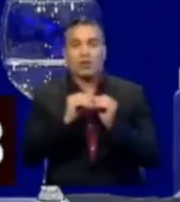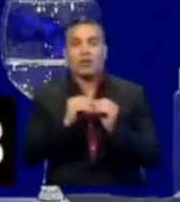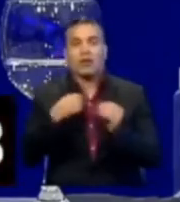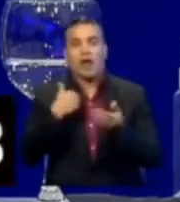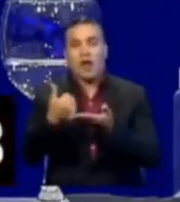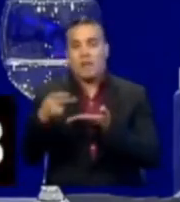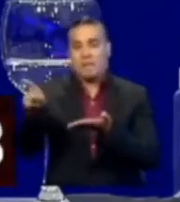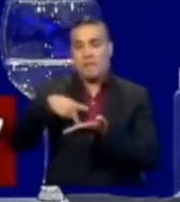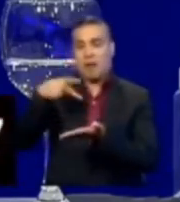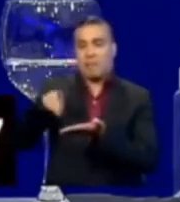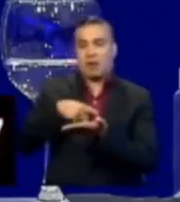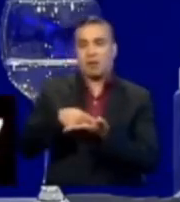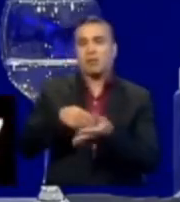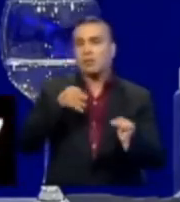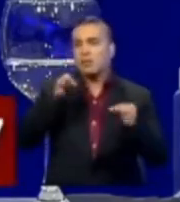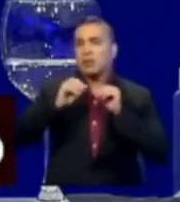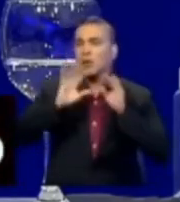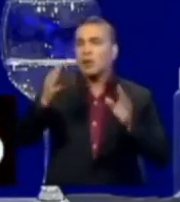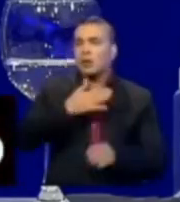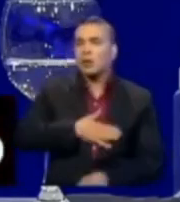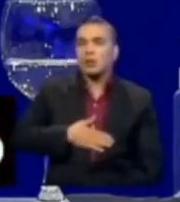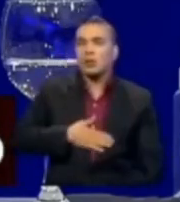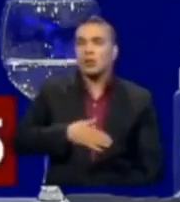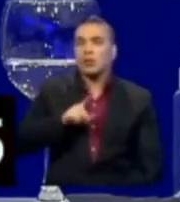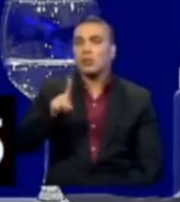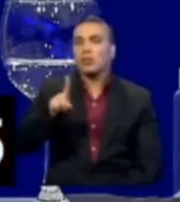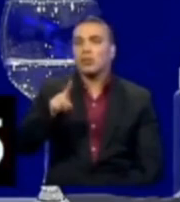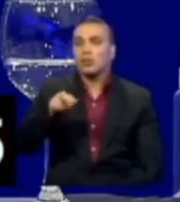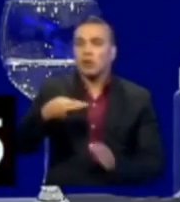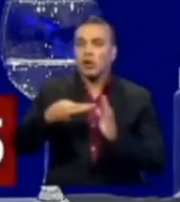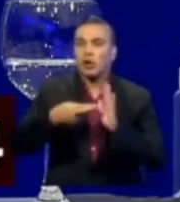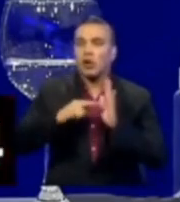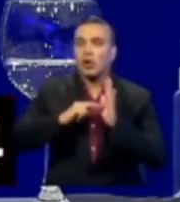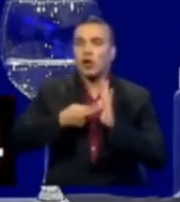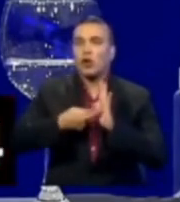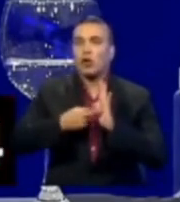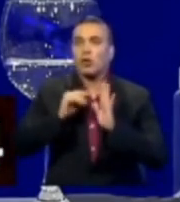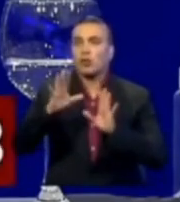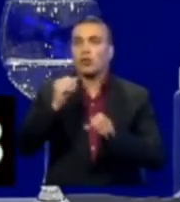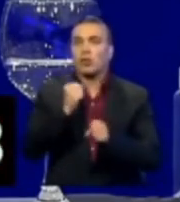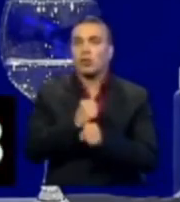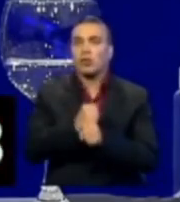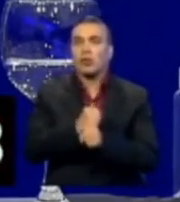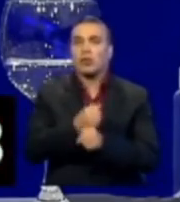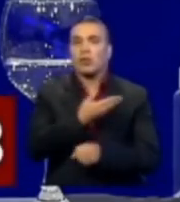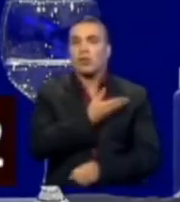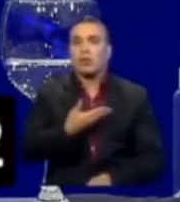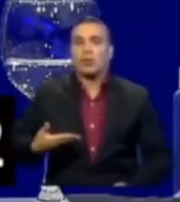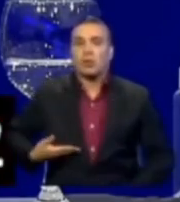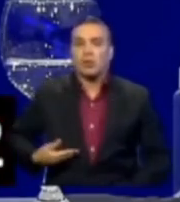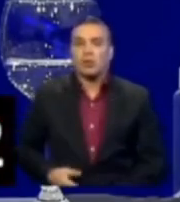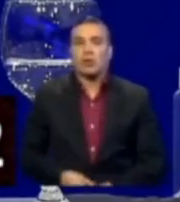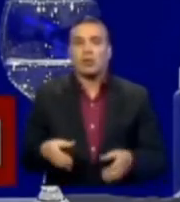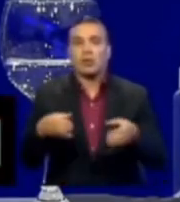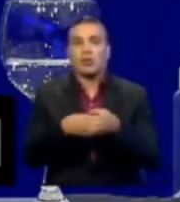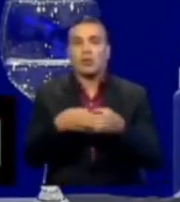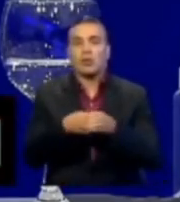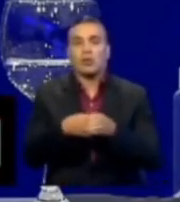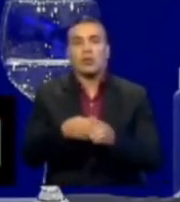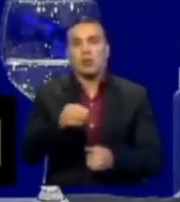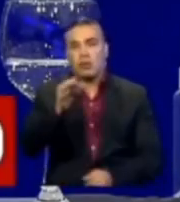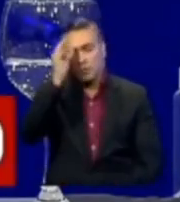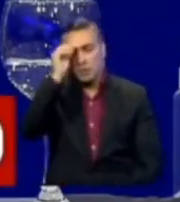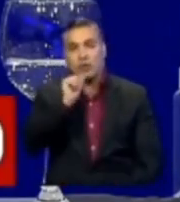clientes. Si no, explíquenos, por favor, cuál va a ser ese rol que tiene el presidente de la Asociación de Clínicas